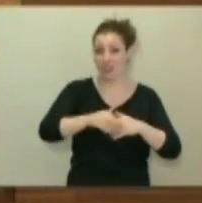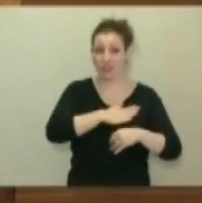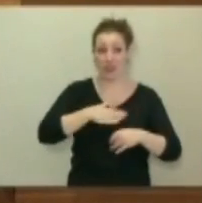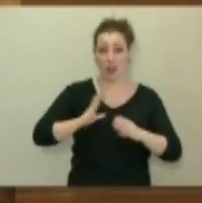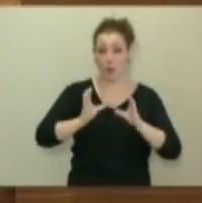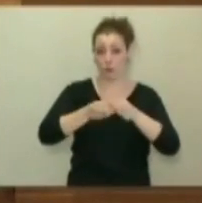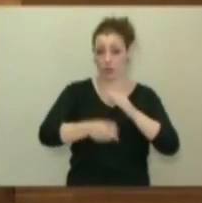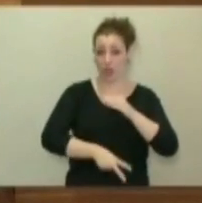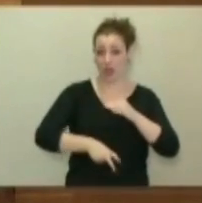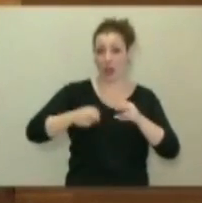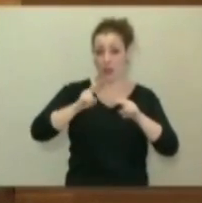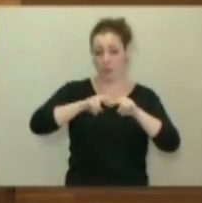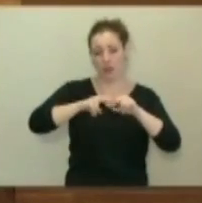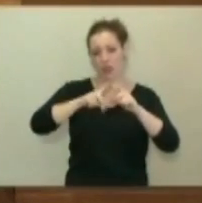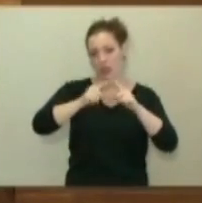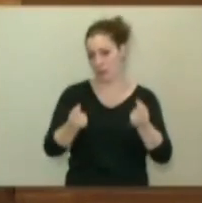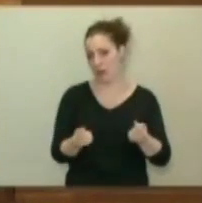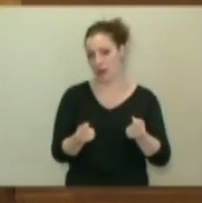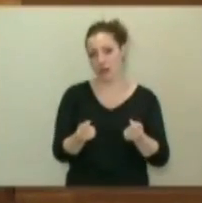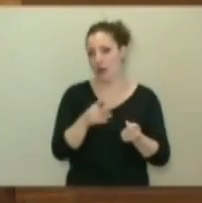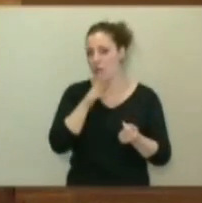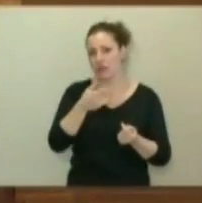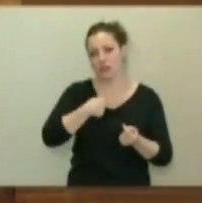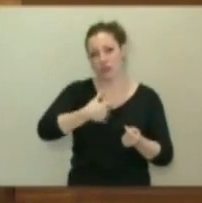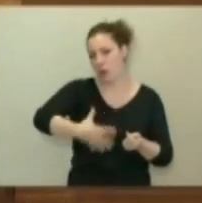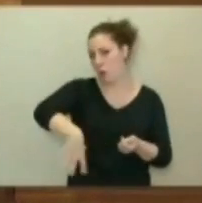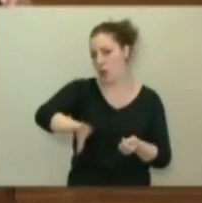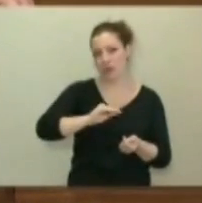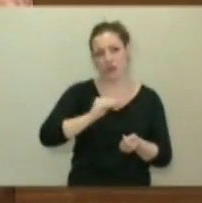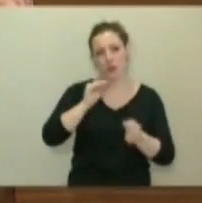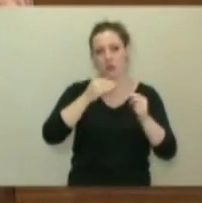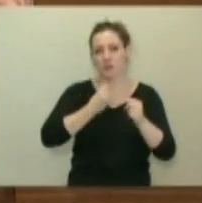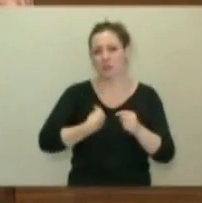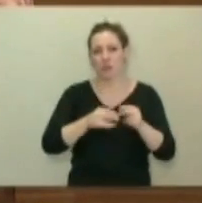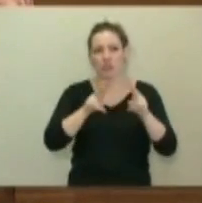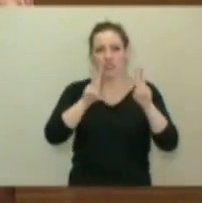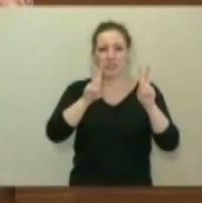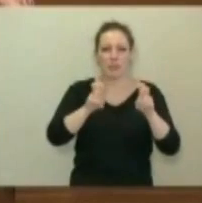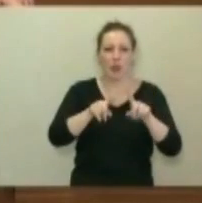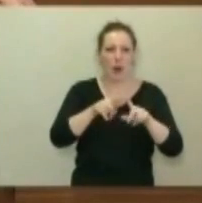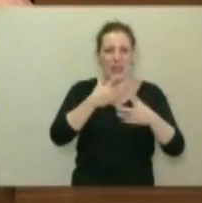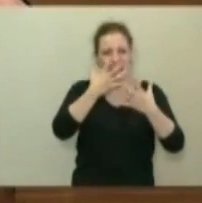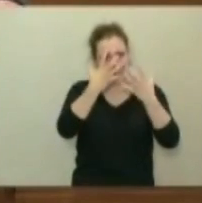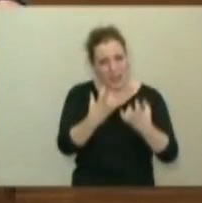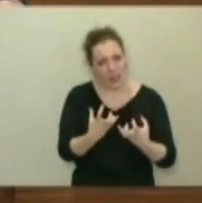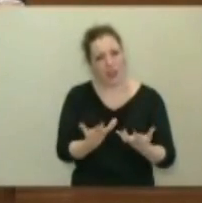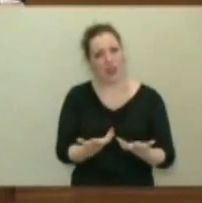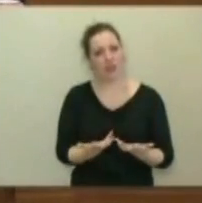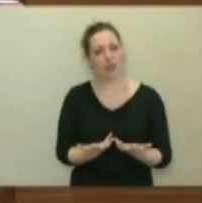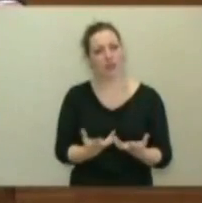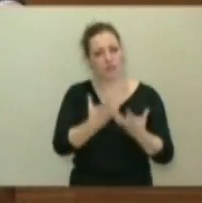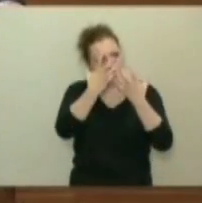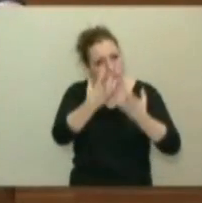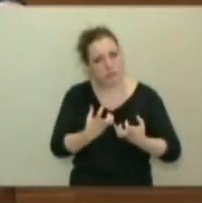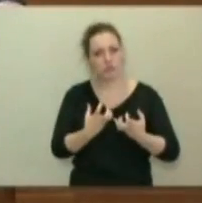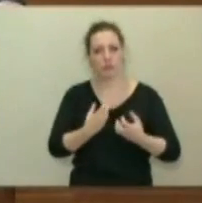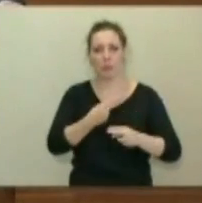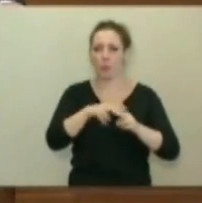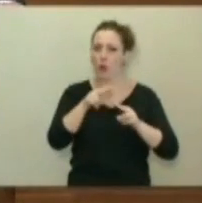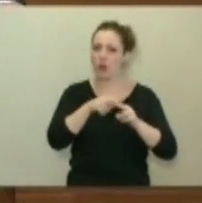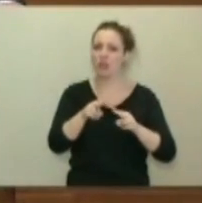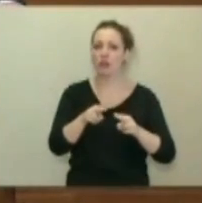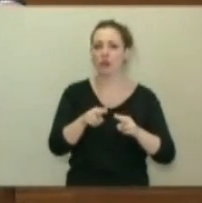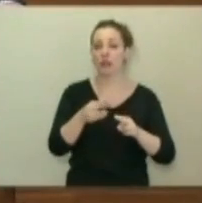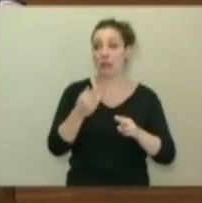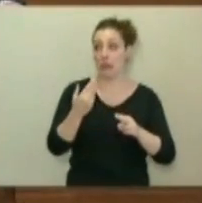Principado. Y, por lo tanto, entiendo que no… Por una cuestión de rigor político y, digamos,